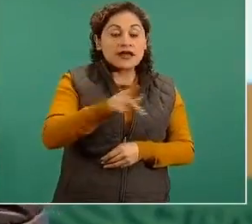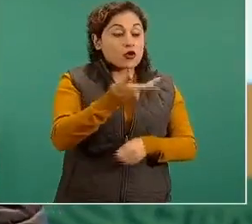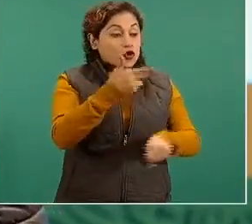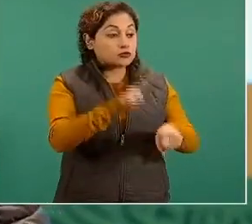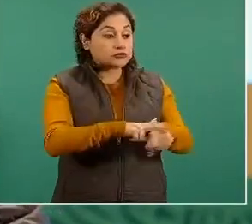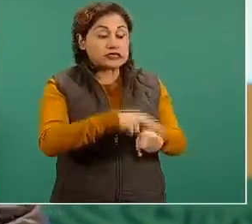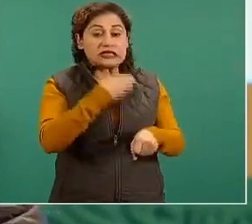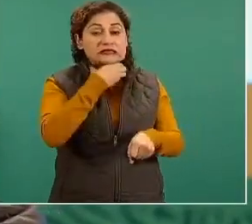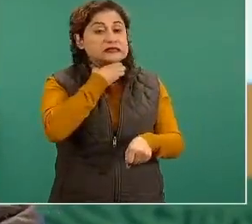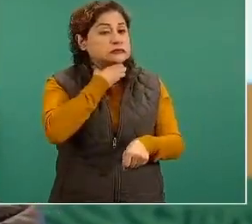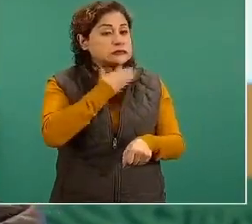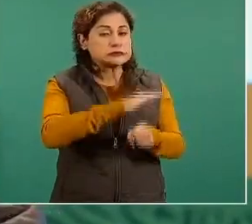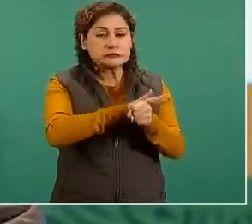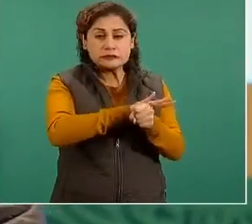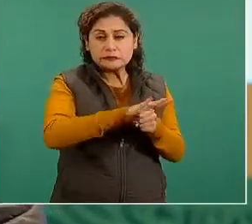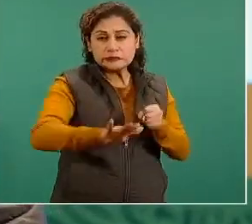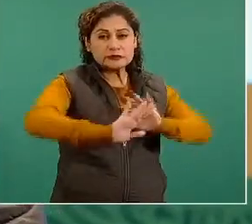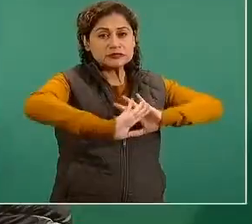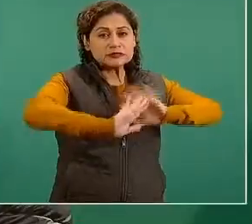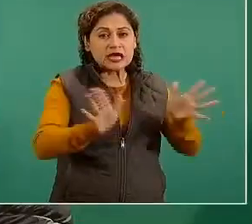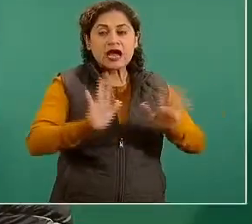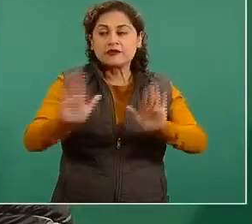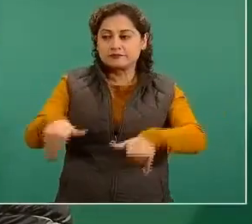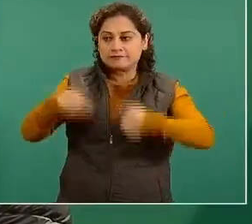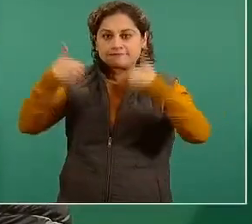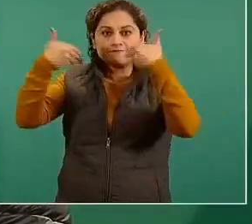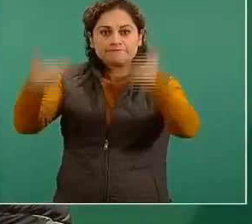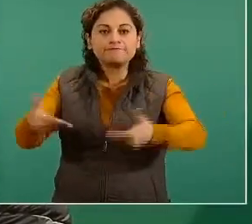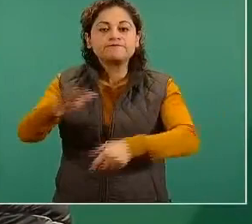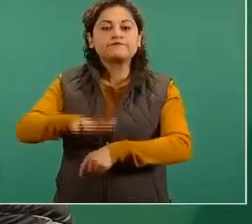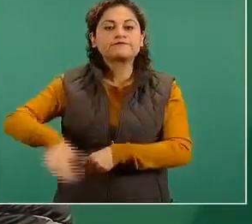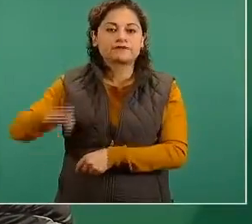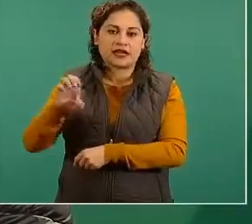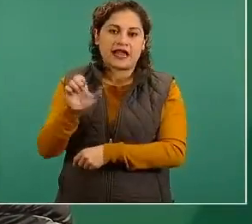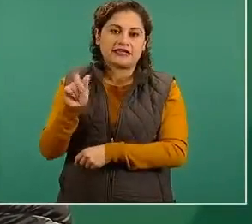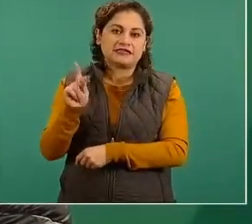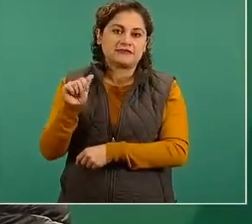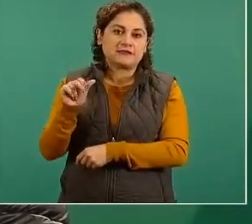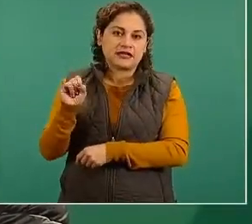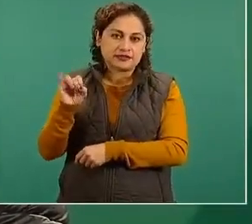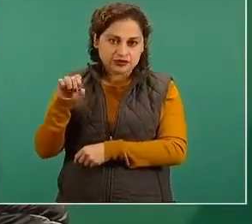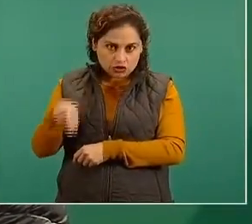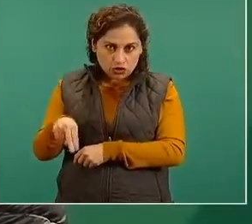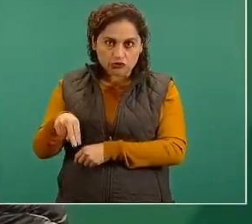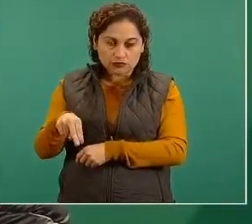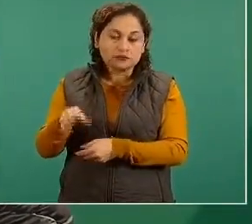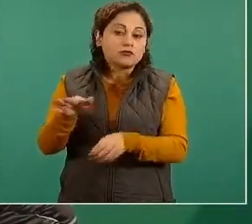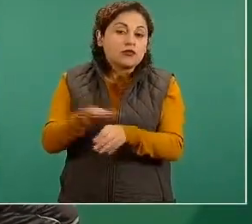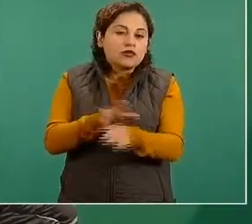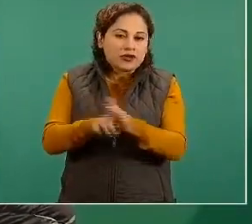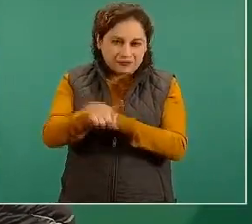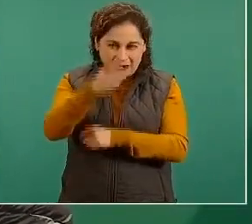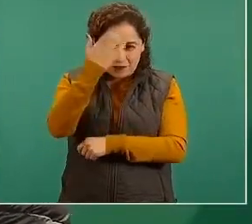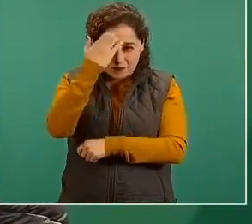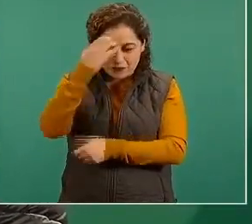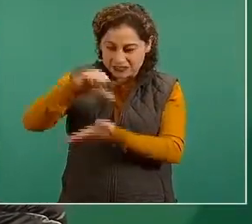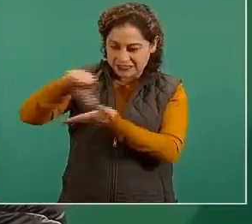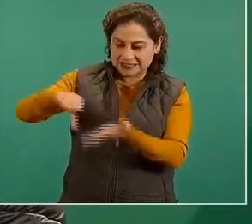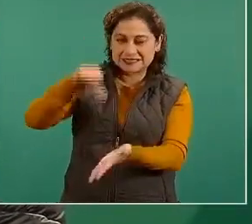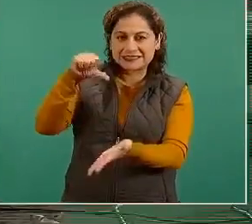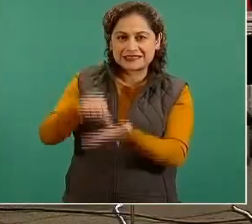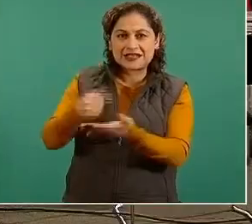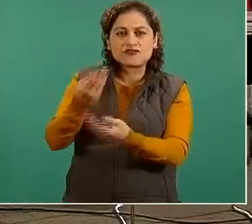lo que se tiene en el centro City Banamex y también